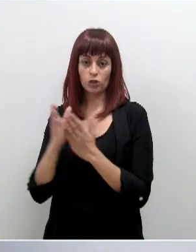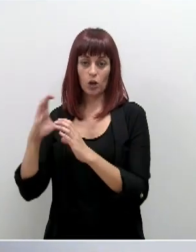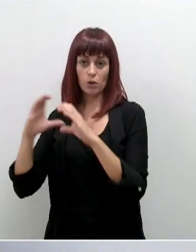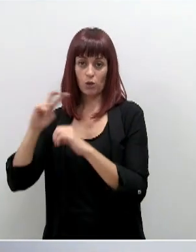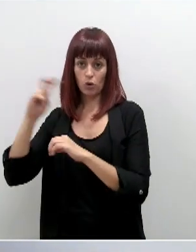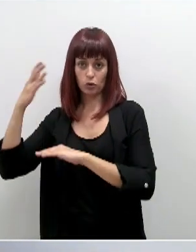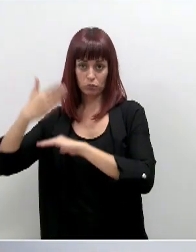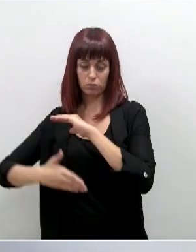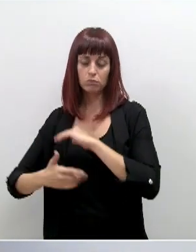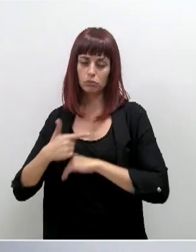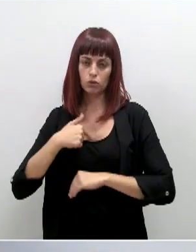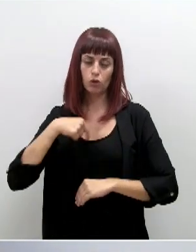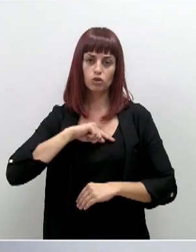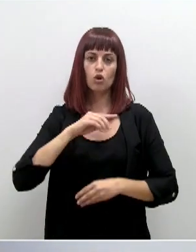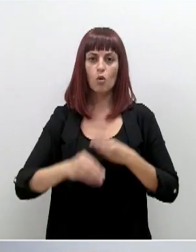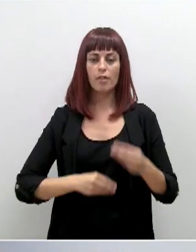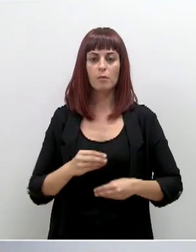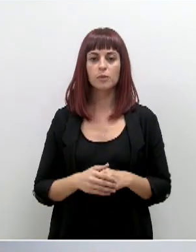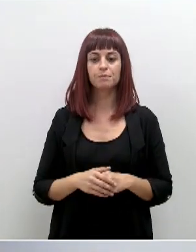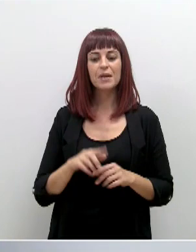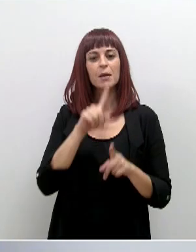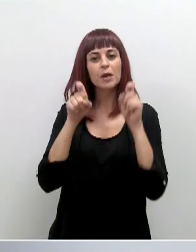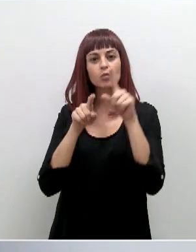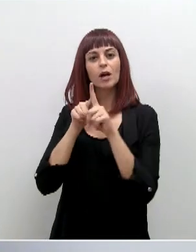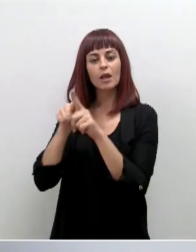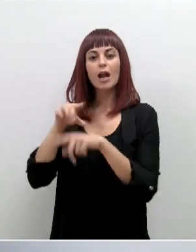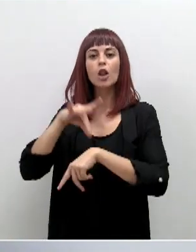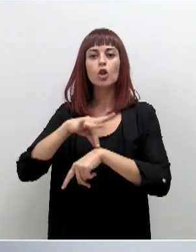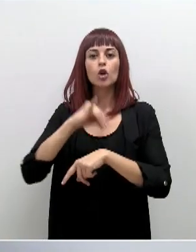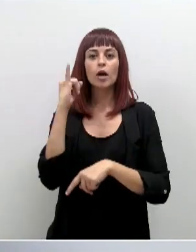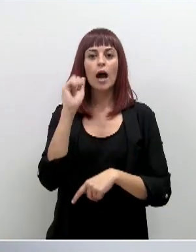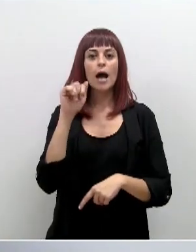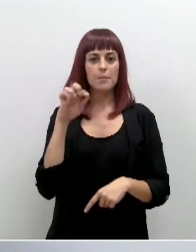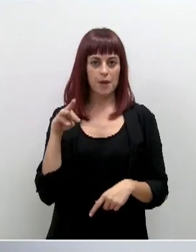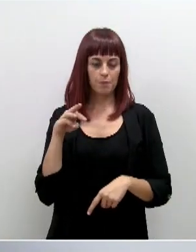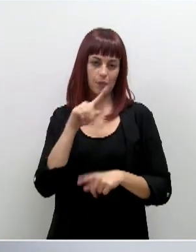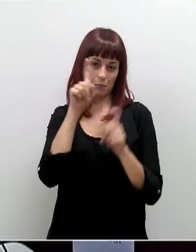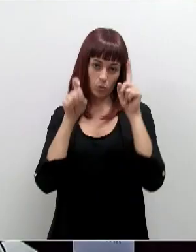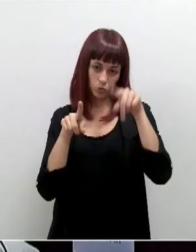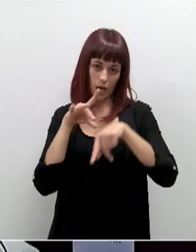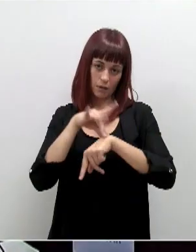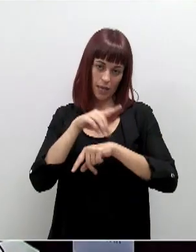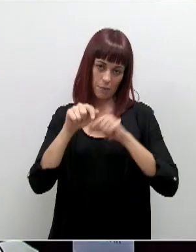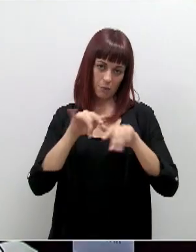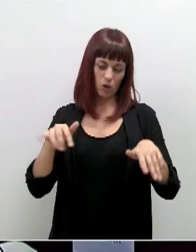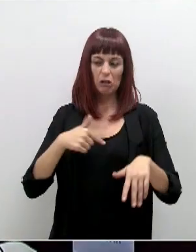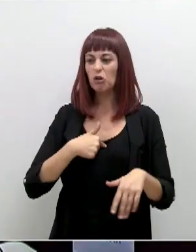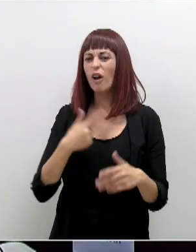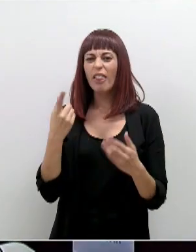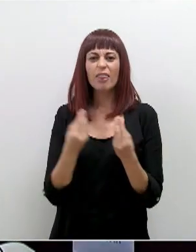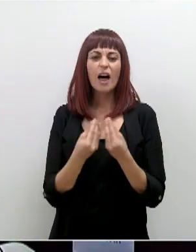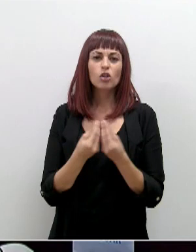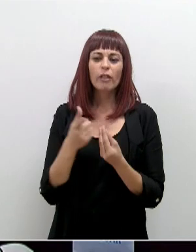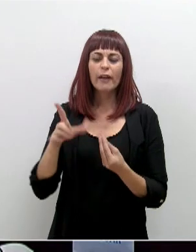supuesto que lo vamos a hacer. Y para el doctor Jaime, una pregunta epidemiológica. No he seguido muy de cerca el dato de